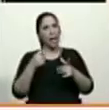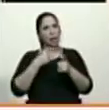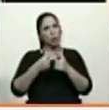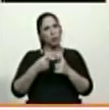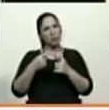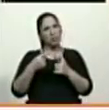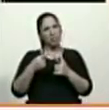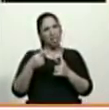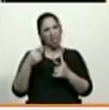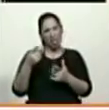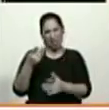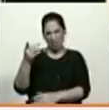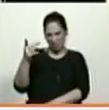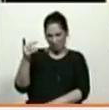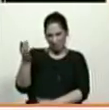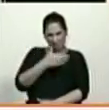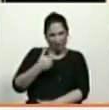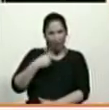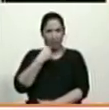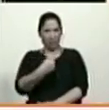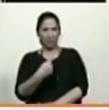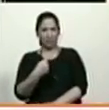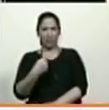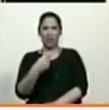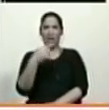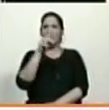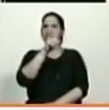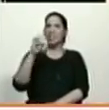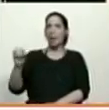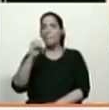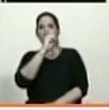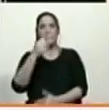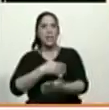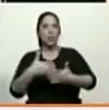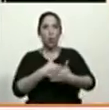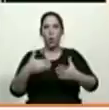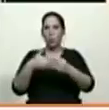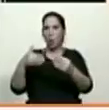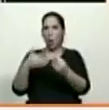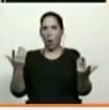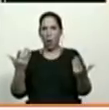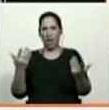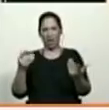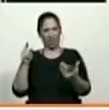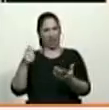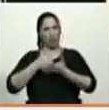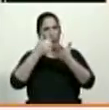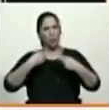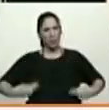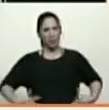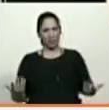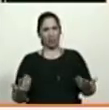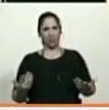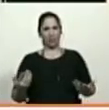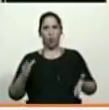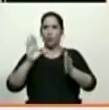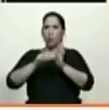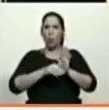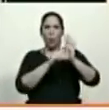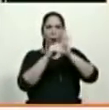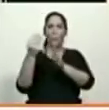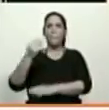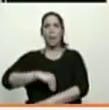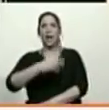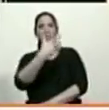que ayuda humanitaria por 20 millones de dólares o 100 millones de dólares cuando nos han despojado de más de 30 mil millones de dólares.